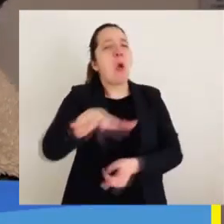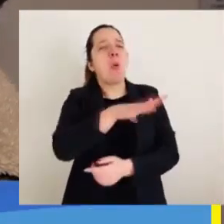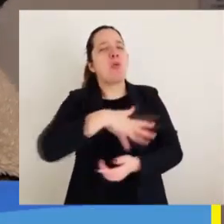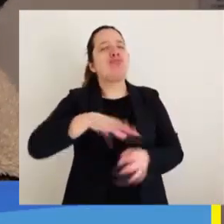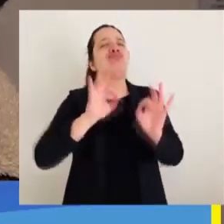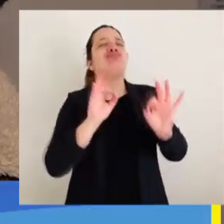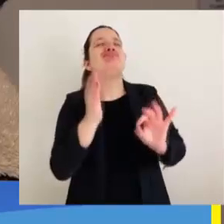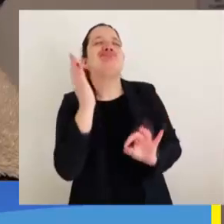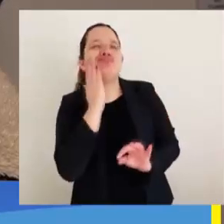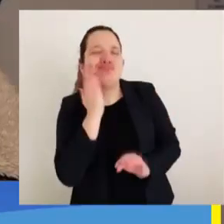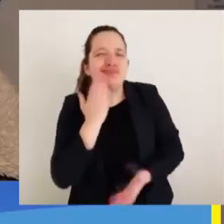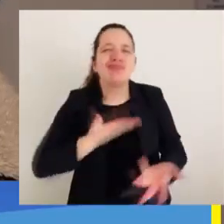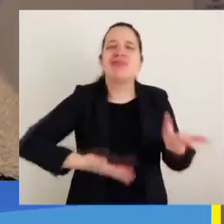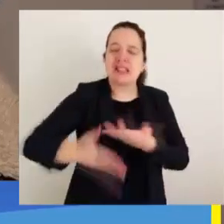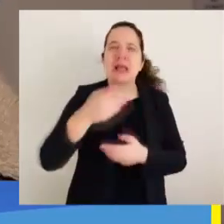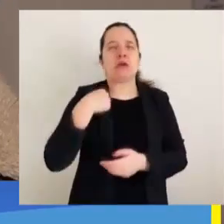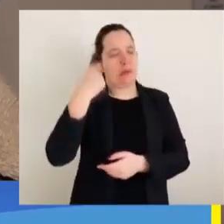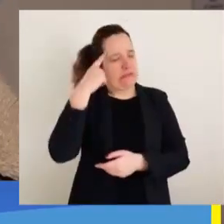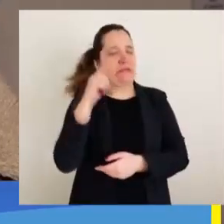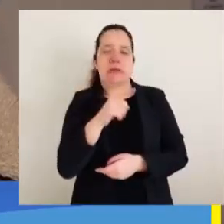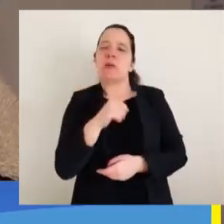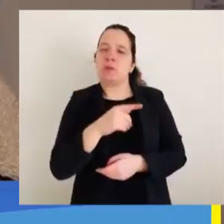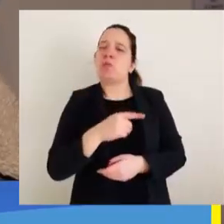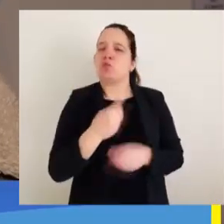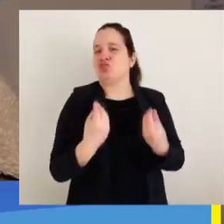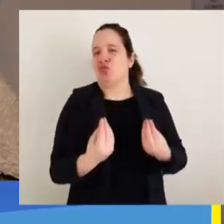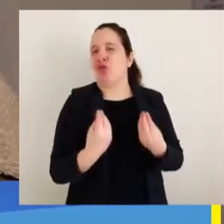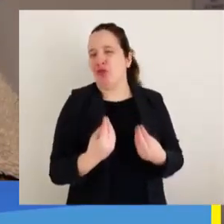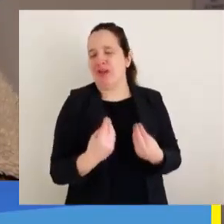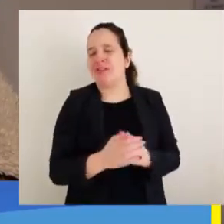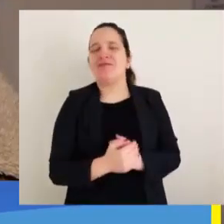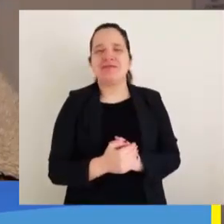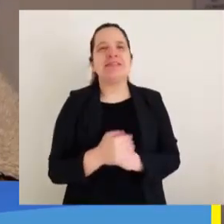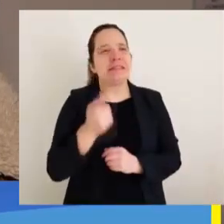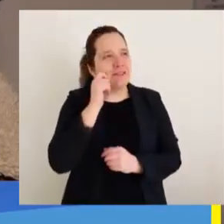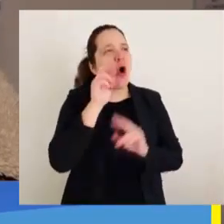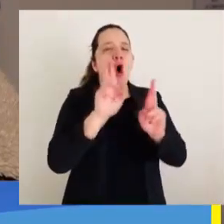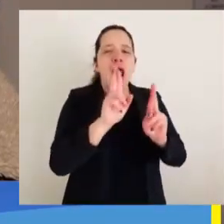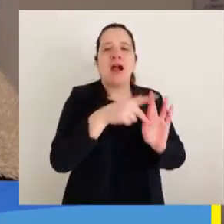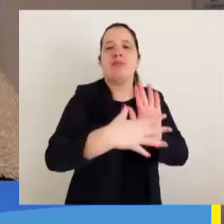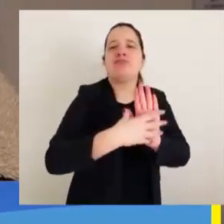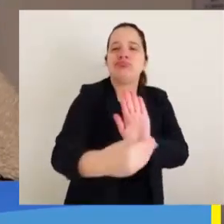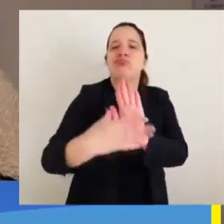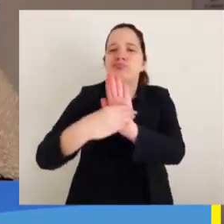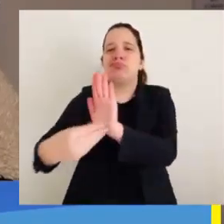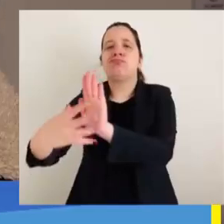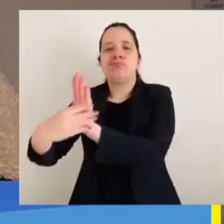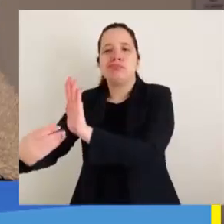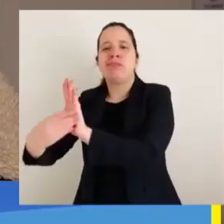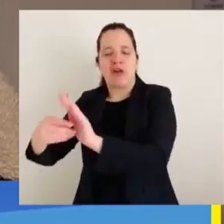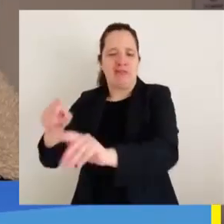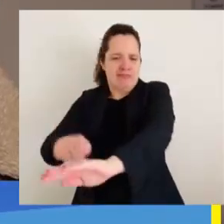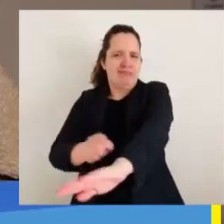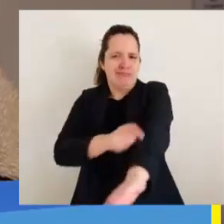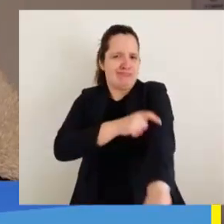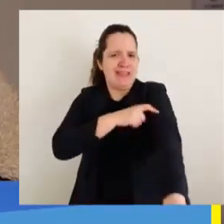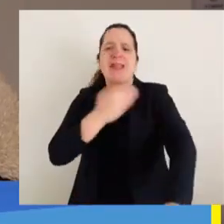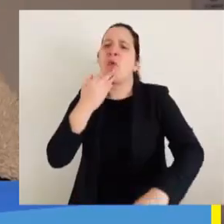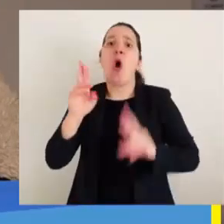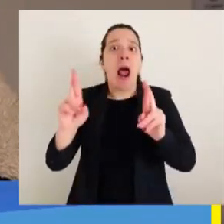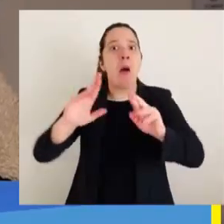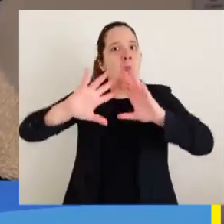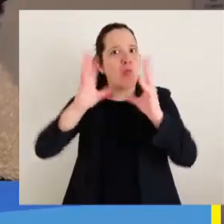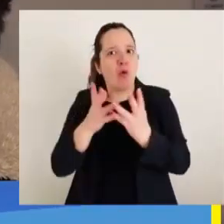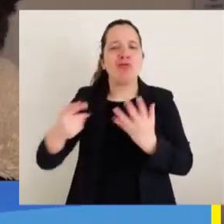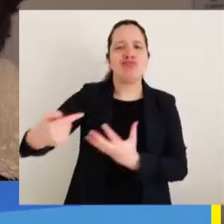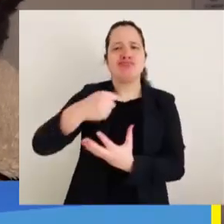aquí y eso creo que es absolutamente rescatable y realmente algo que se debería replicar en todos lados del país y no del mundo porque